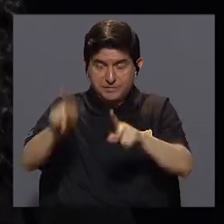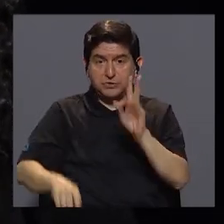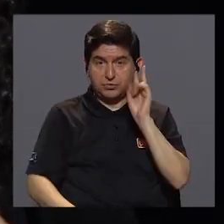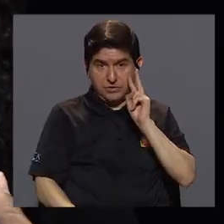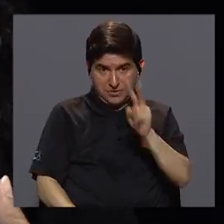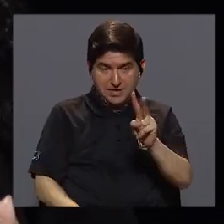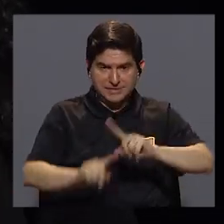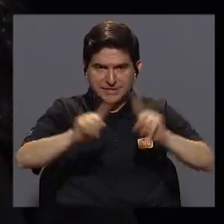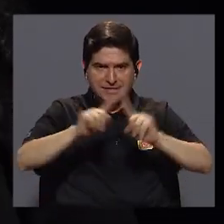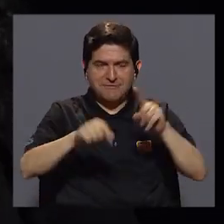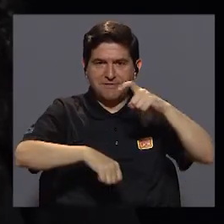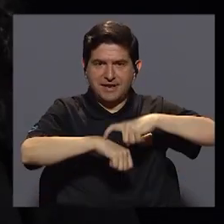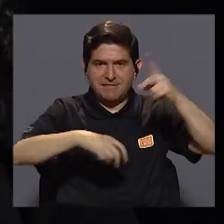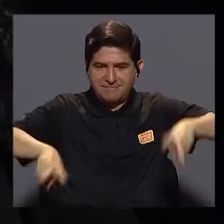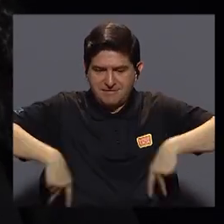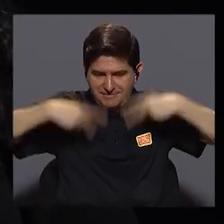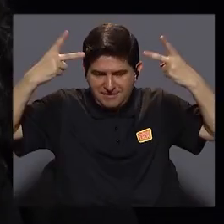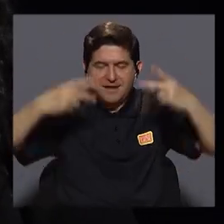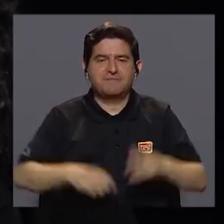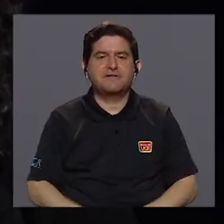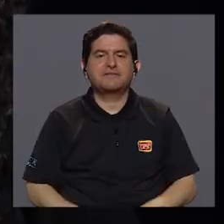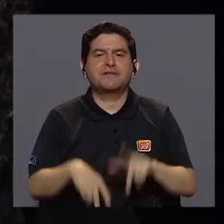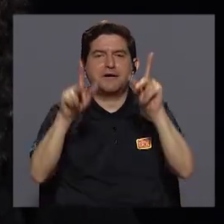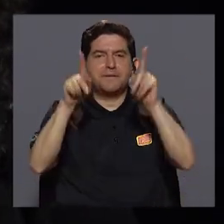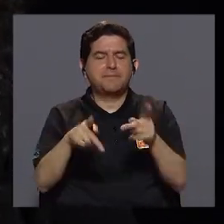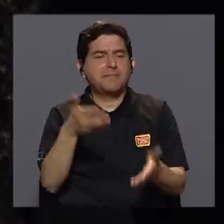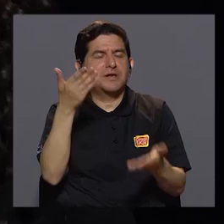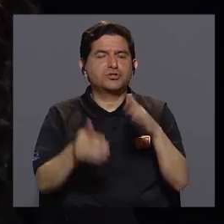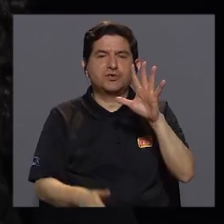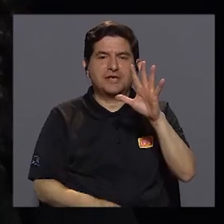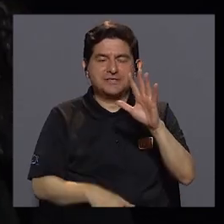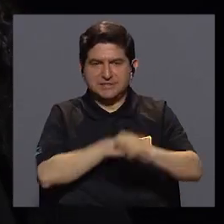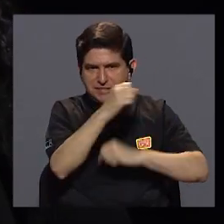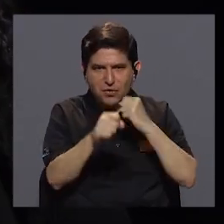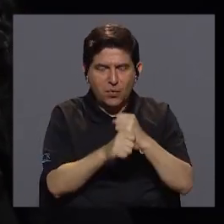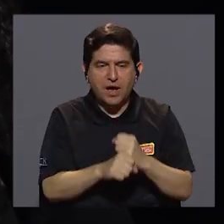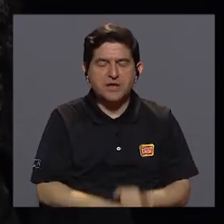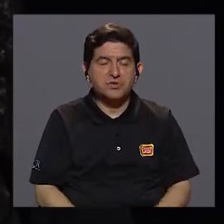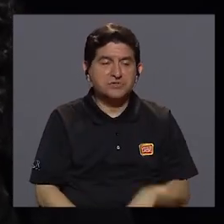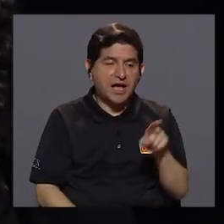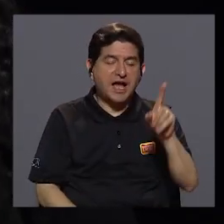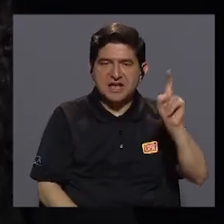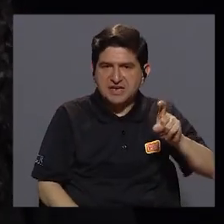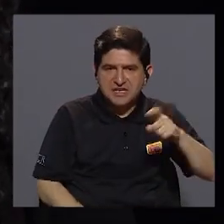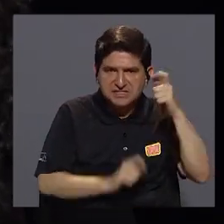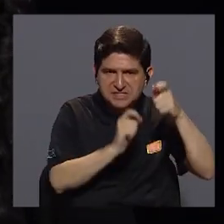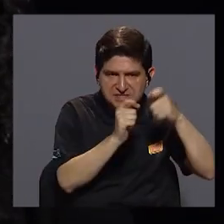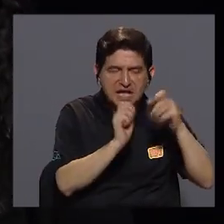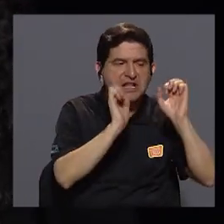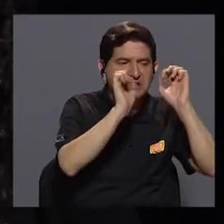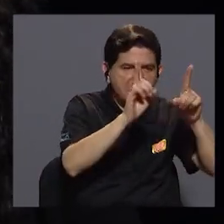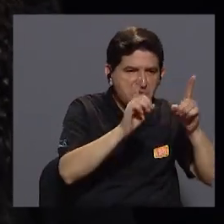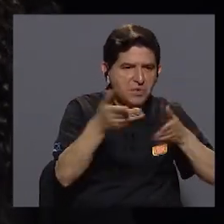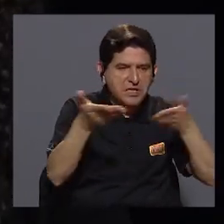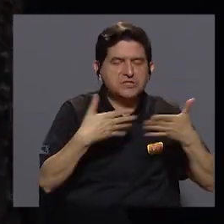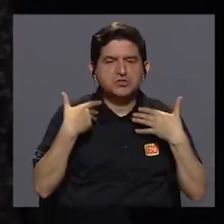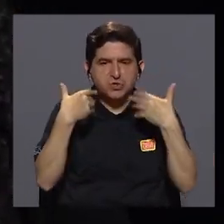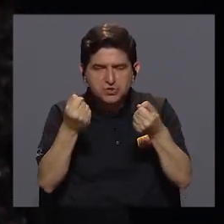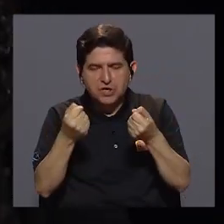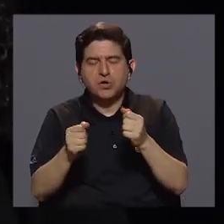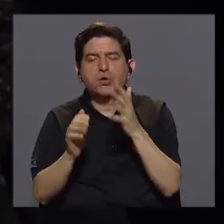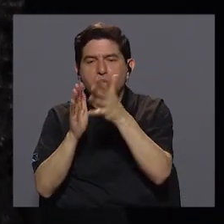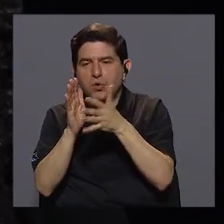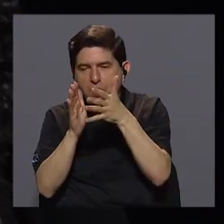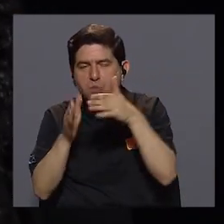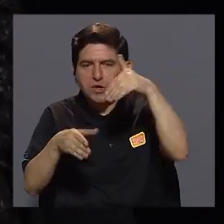podemos ver en las distintas etapas de nuestra vida. Una persona de 5 años tiene unas ciertas demandas en educación, en servicios de salud,